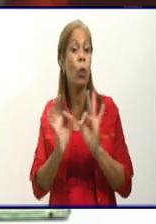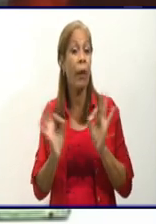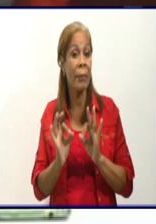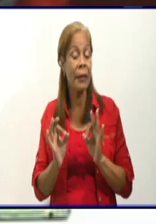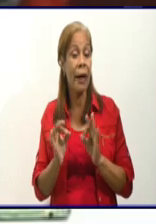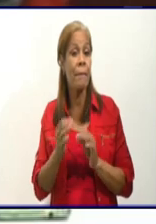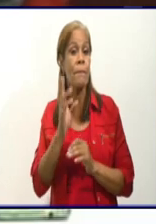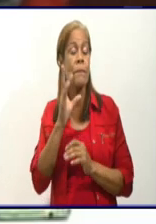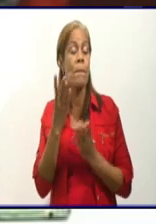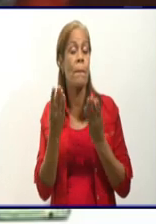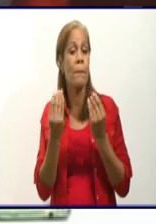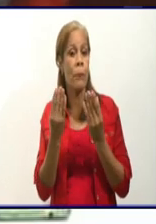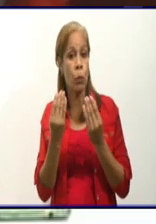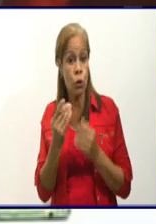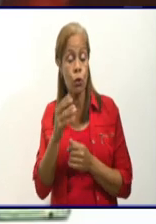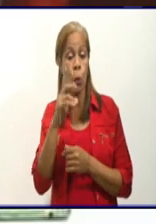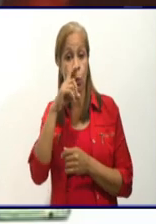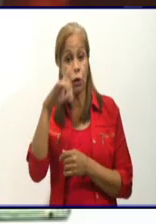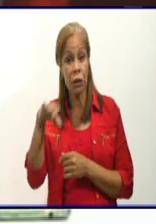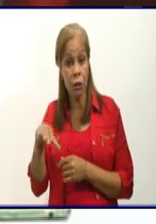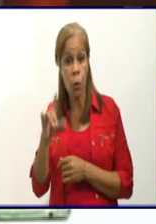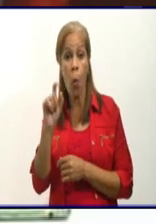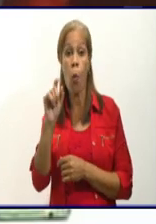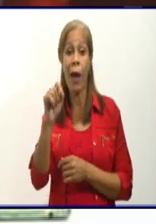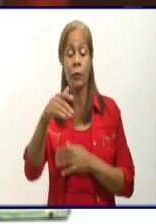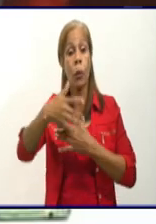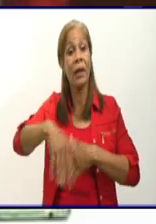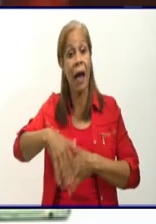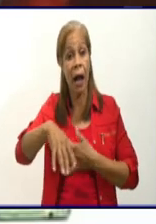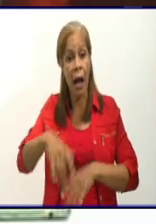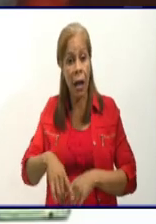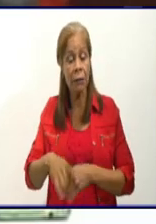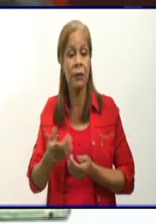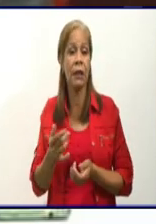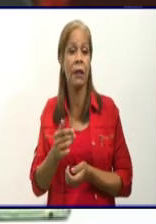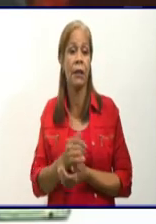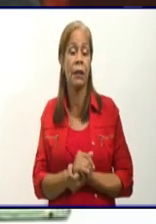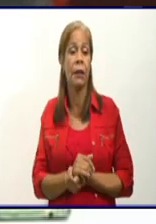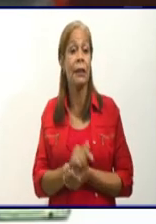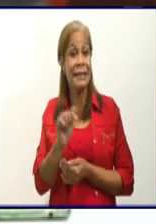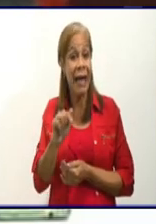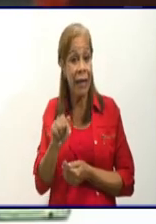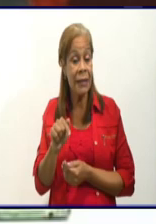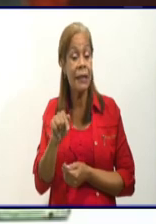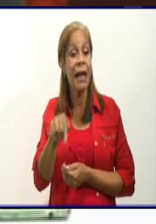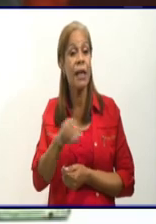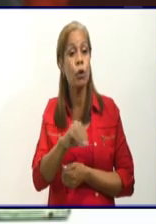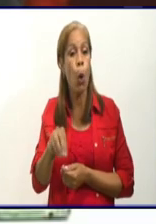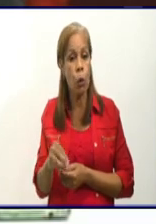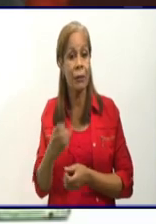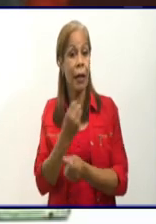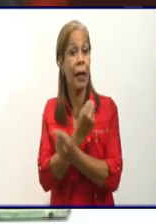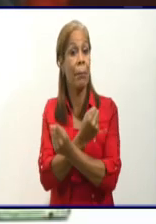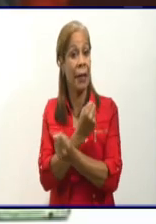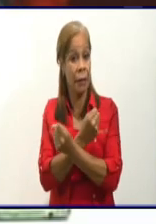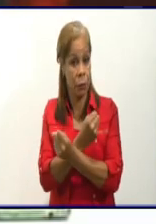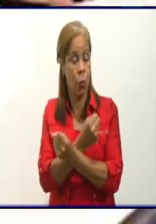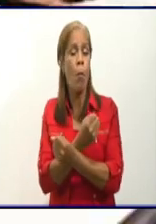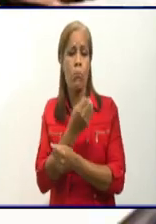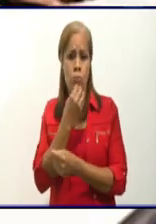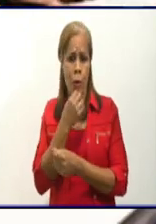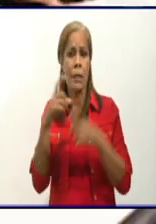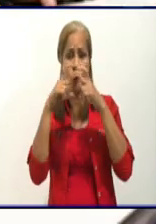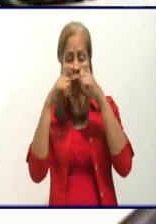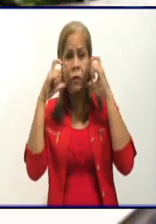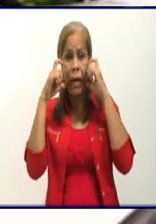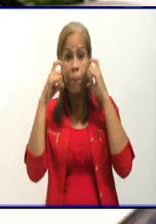las calles y es ahí precisamente donde pueden contraer el virus porque por mucho que usen el nasobuco no es la única